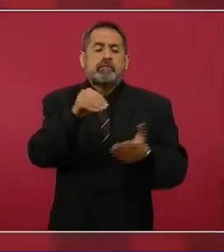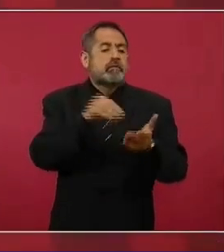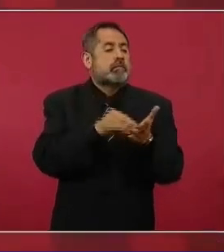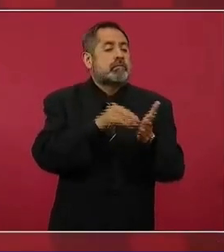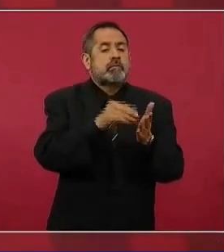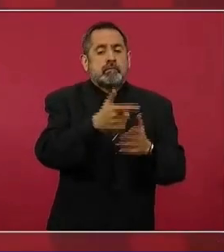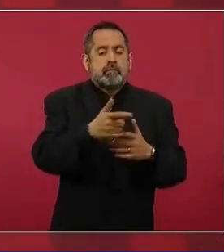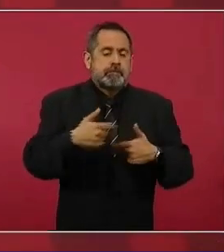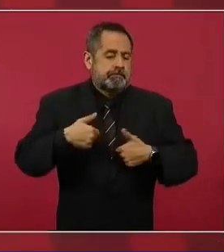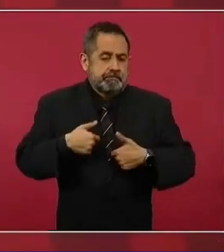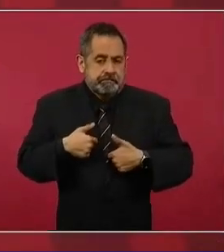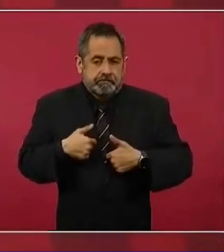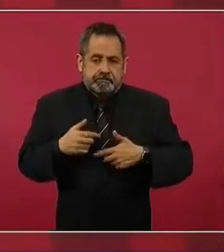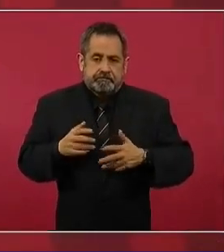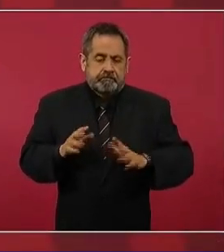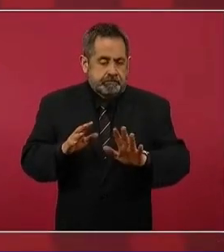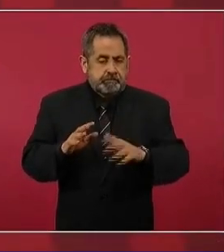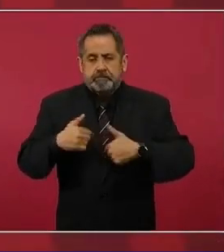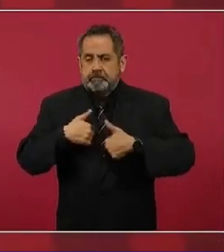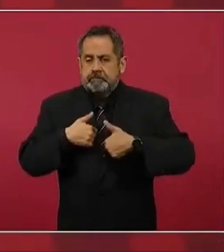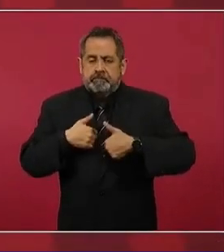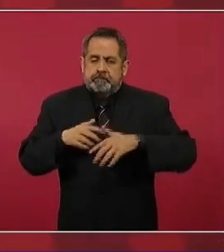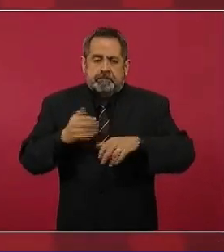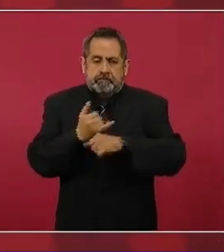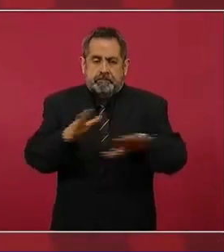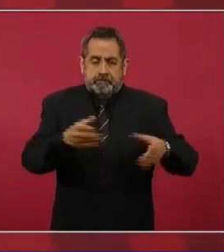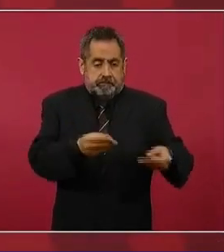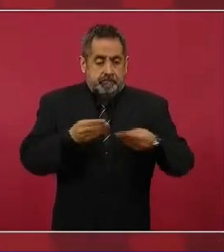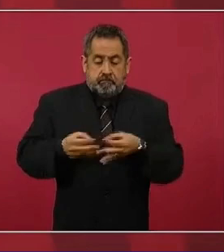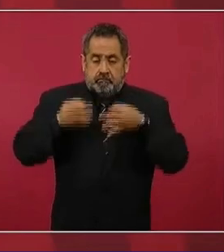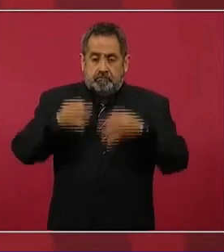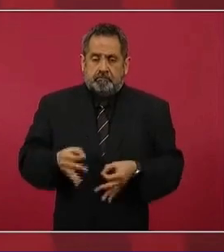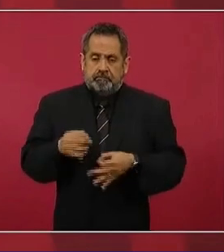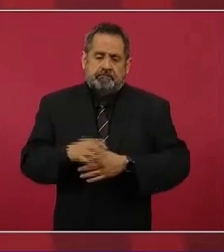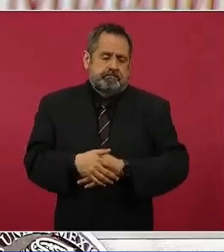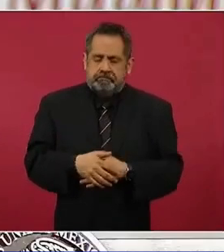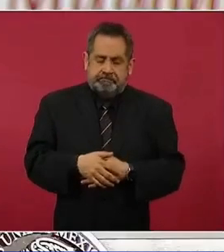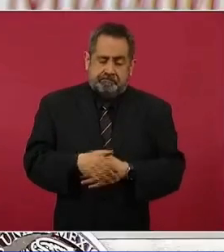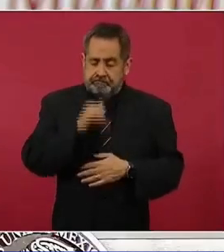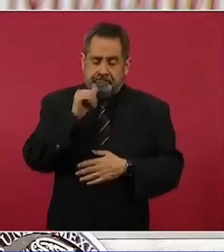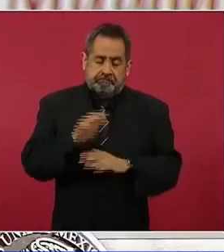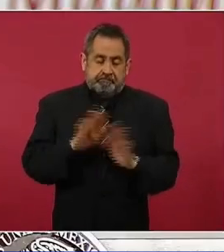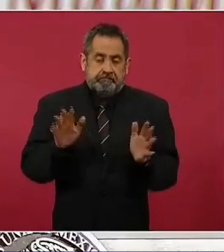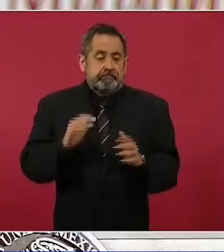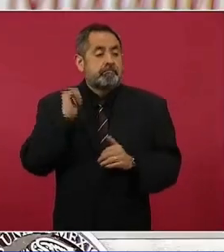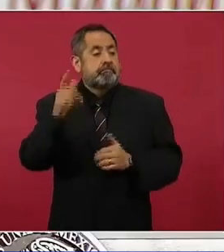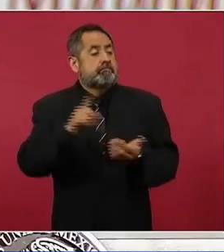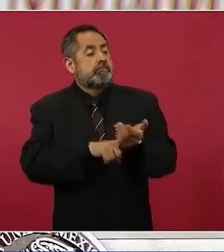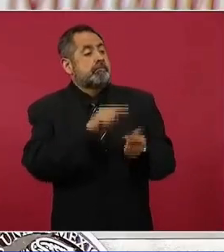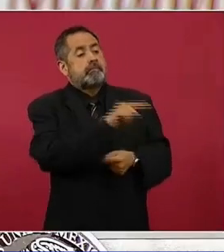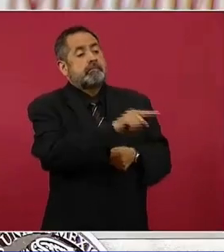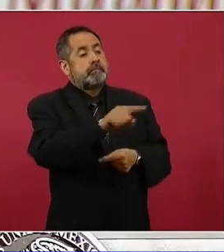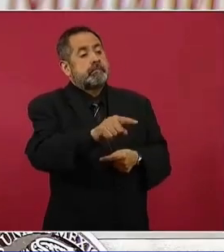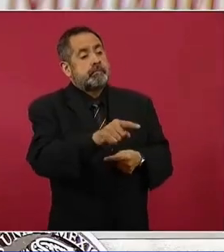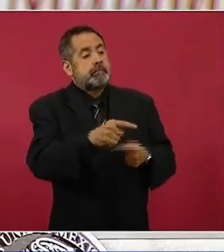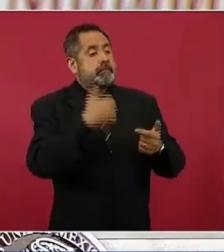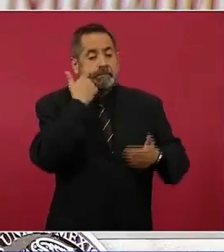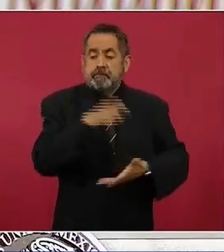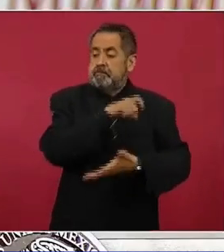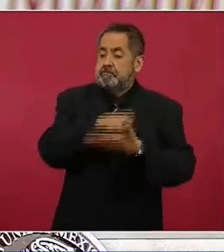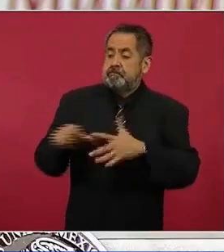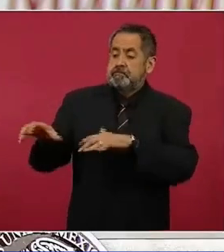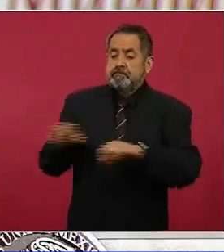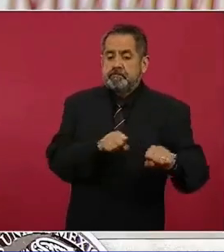no tenemos ninguna información oficial de algún grupo empresarial que